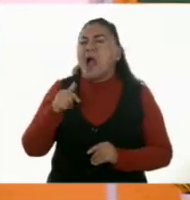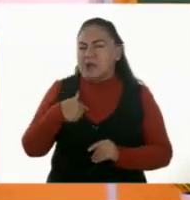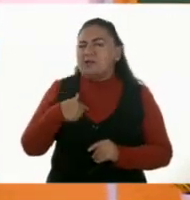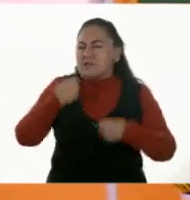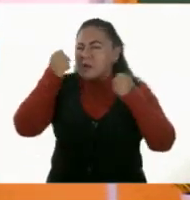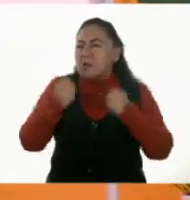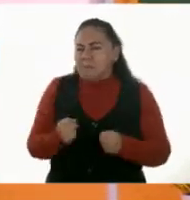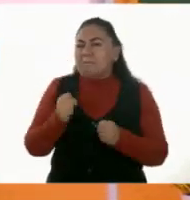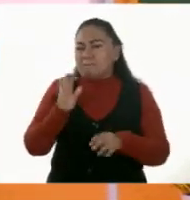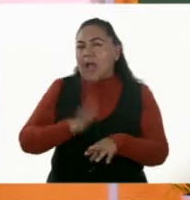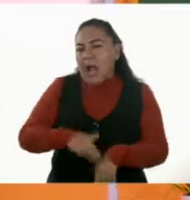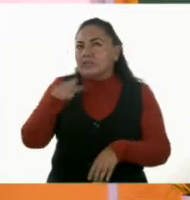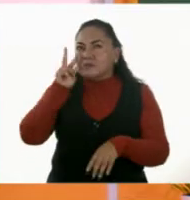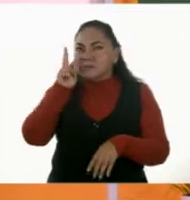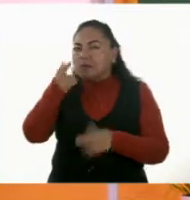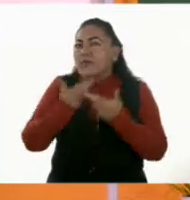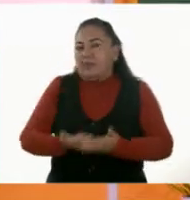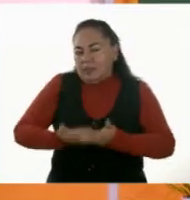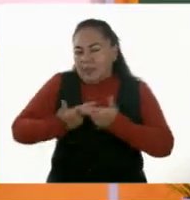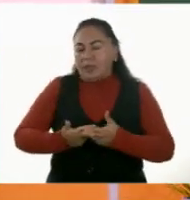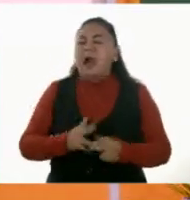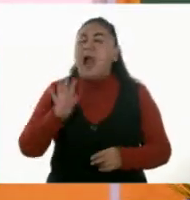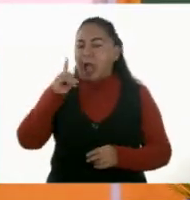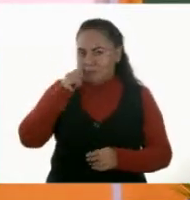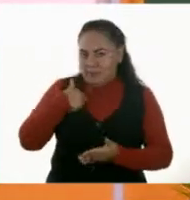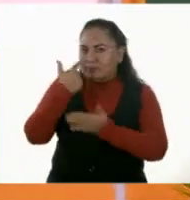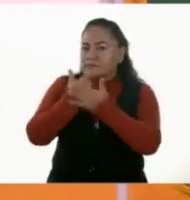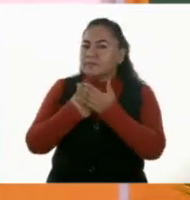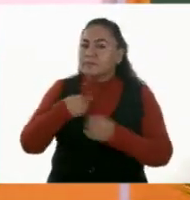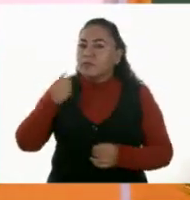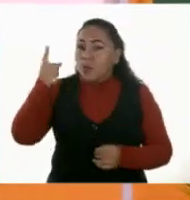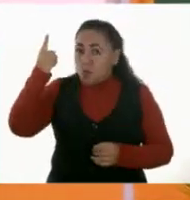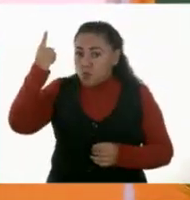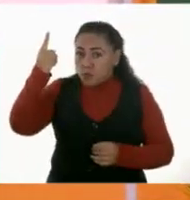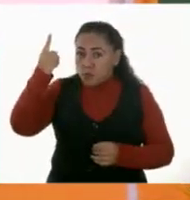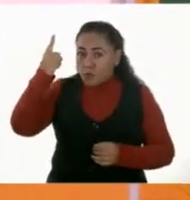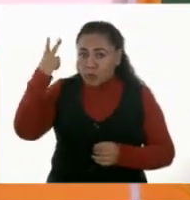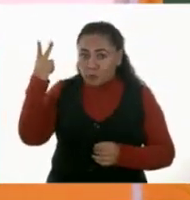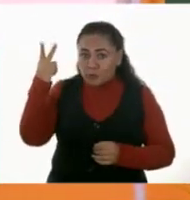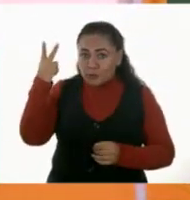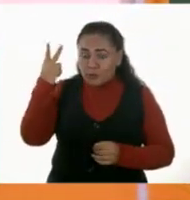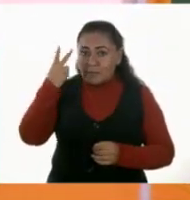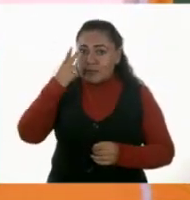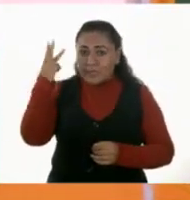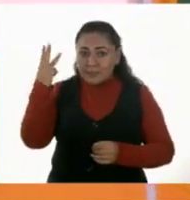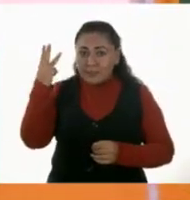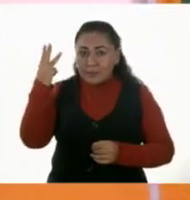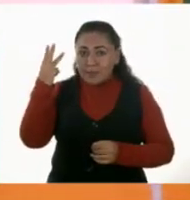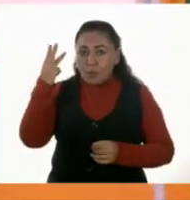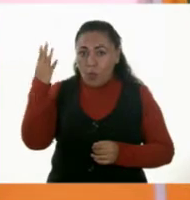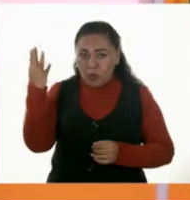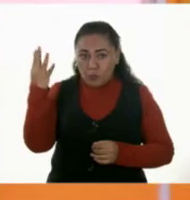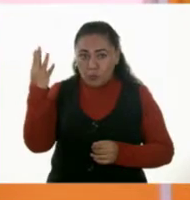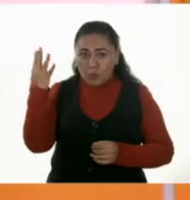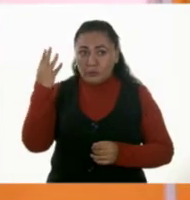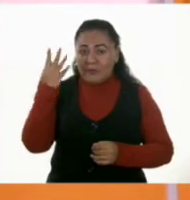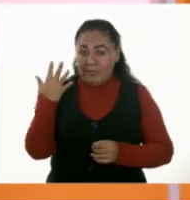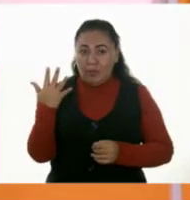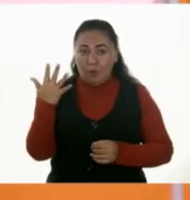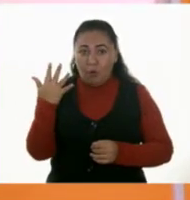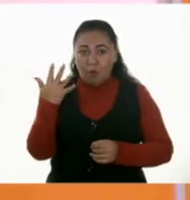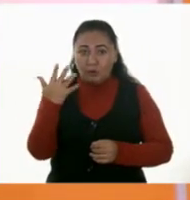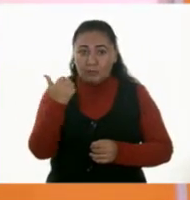poquito más. Vamos a contarlas y dice una, dos, tres, cuatro,